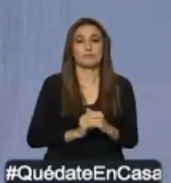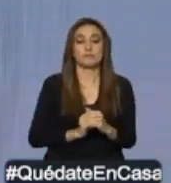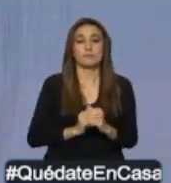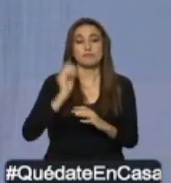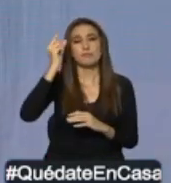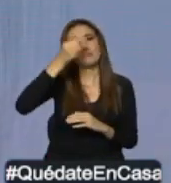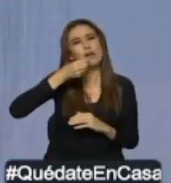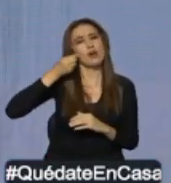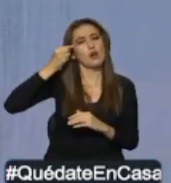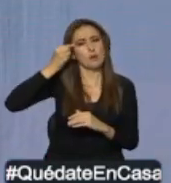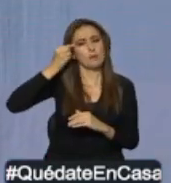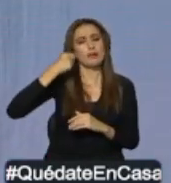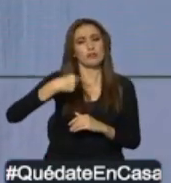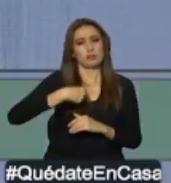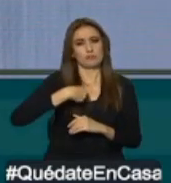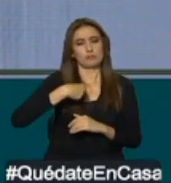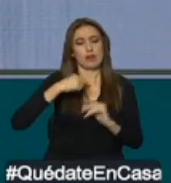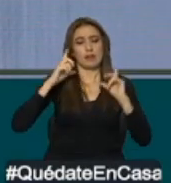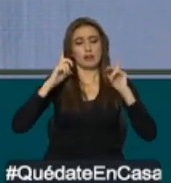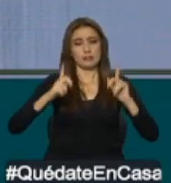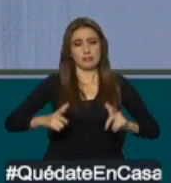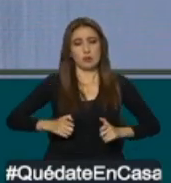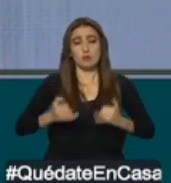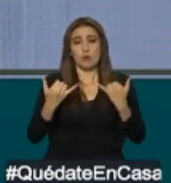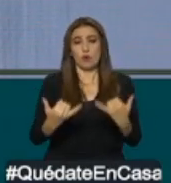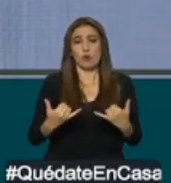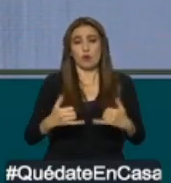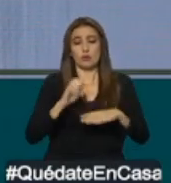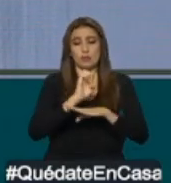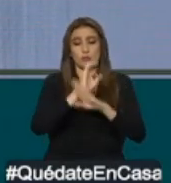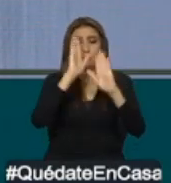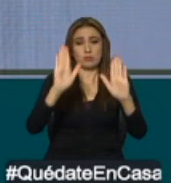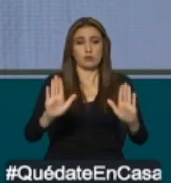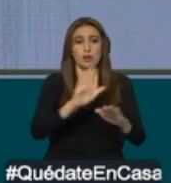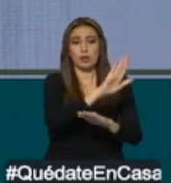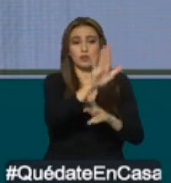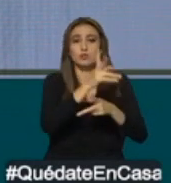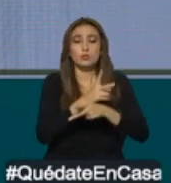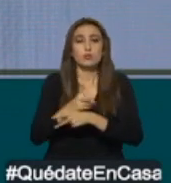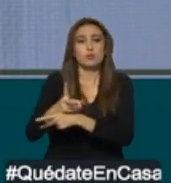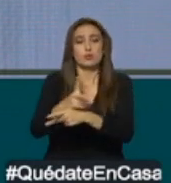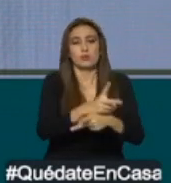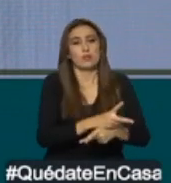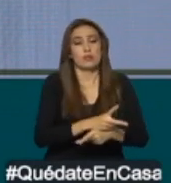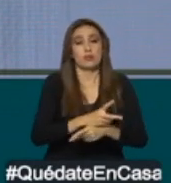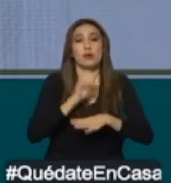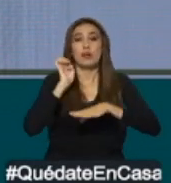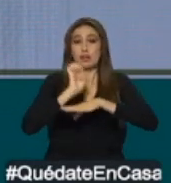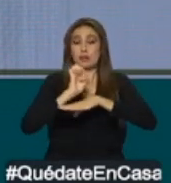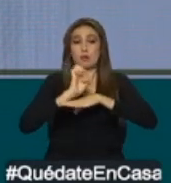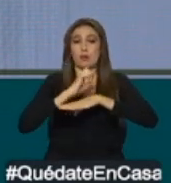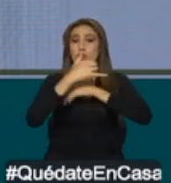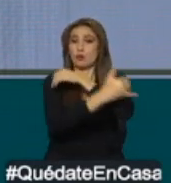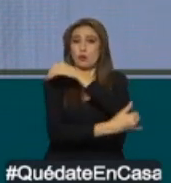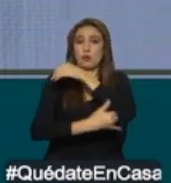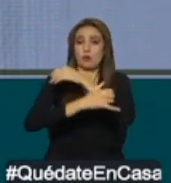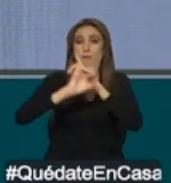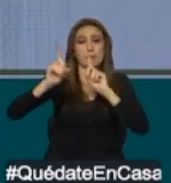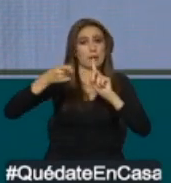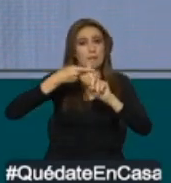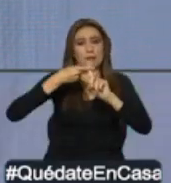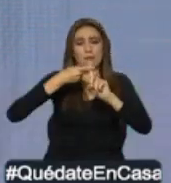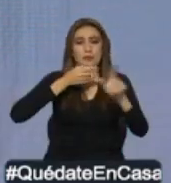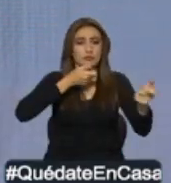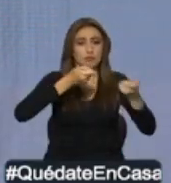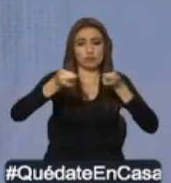la salud de los ecuatorianos es una prioridad. Por ello, fue uno de los primeros en la región en disponer controles